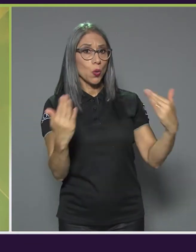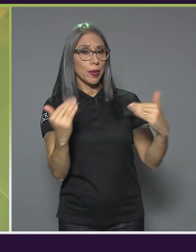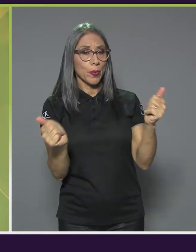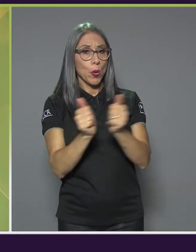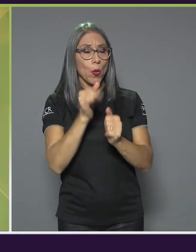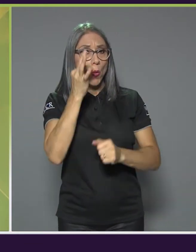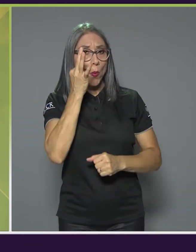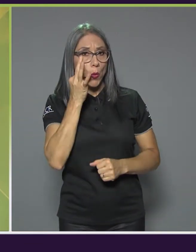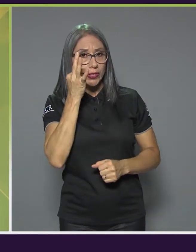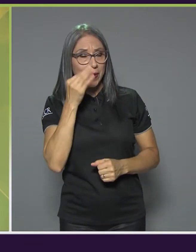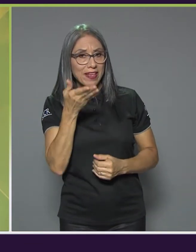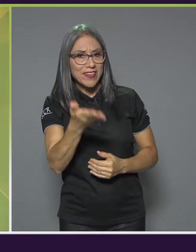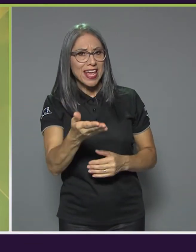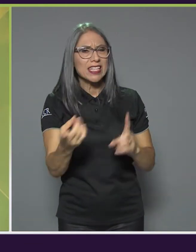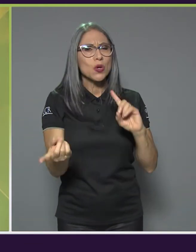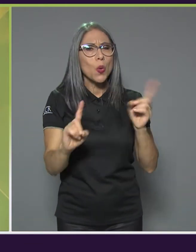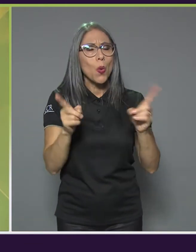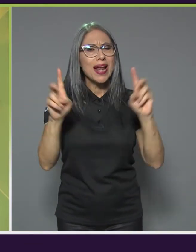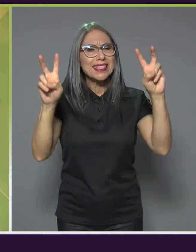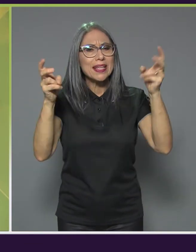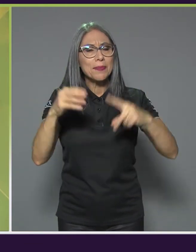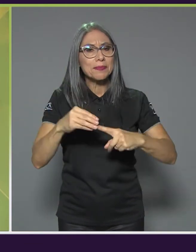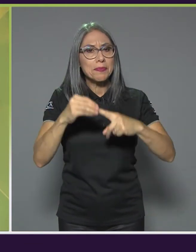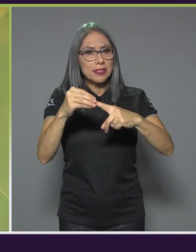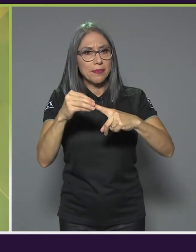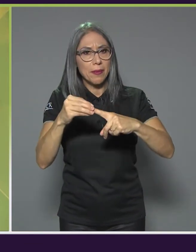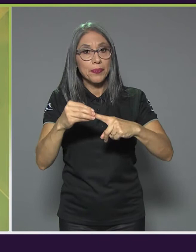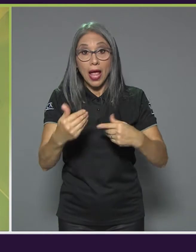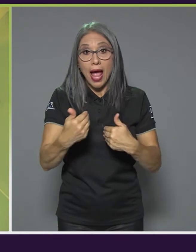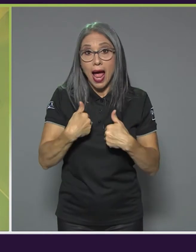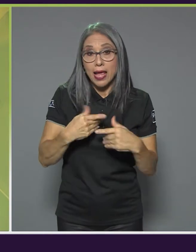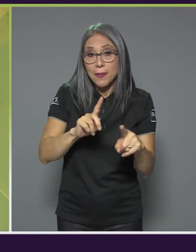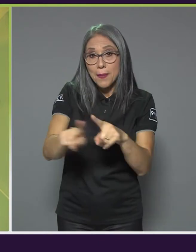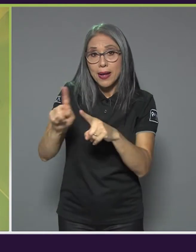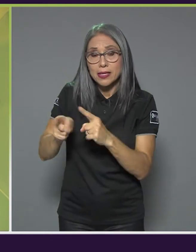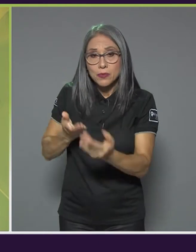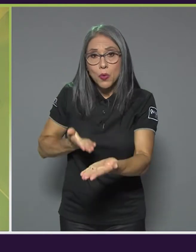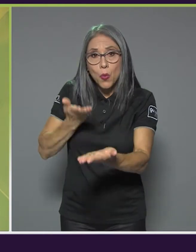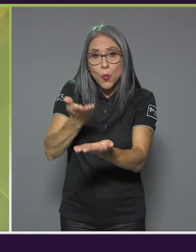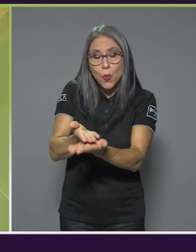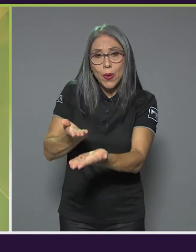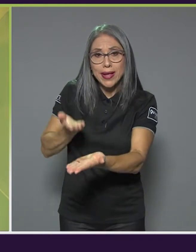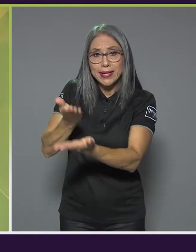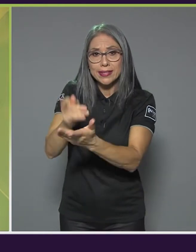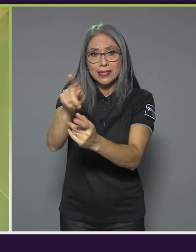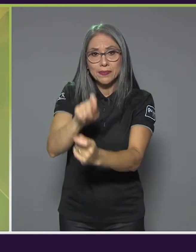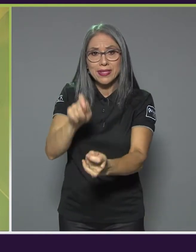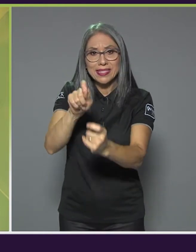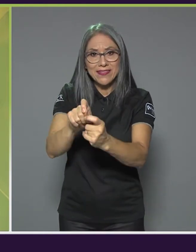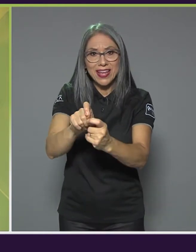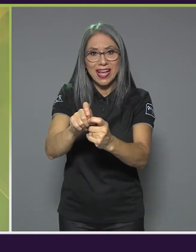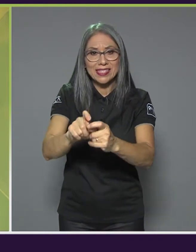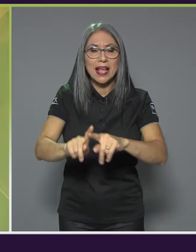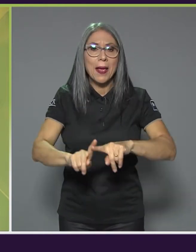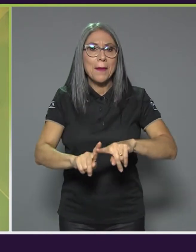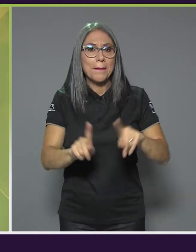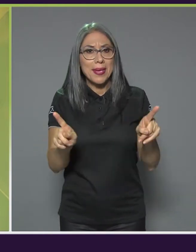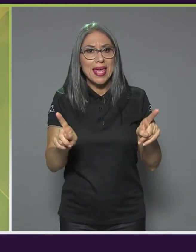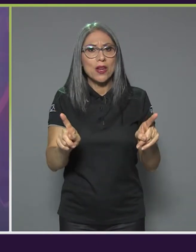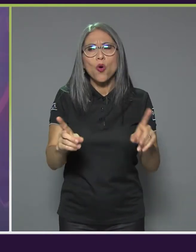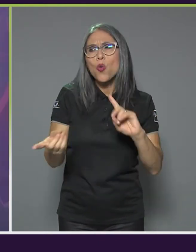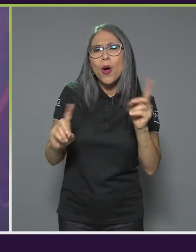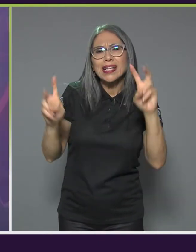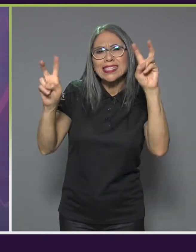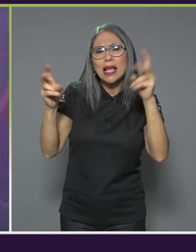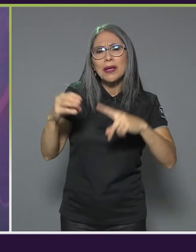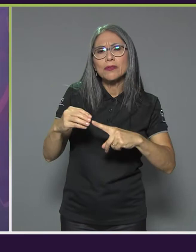estos ejes principales? Porque hay varias propuestas, ¿verdad?, específicas, pero los ejes a grandes rasgos que él propone. Sí,